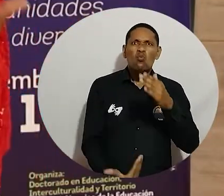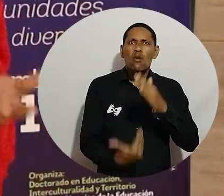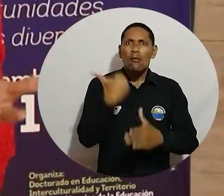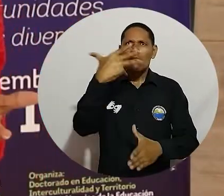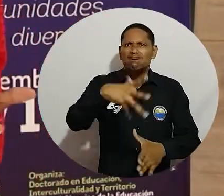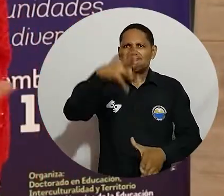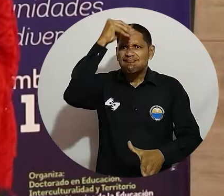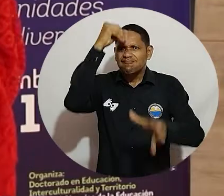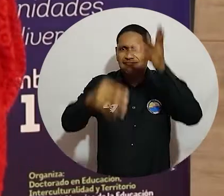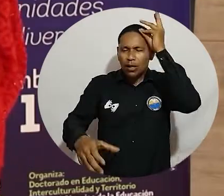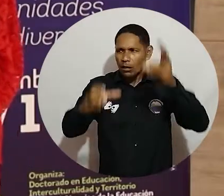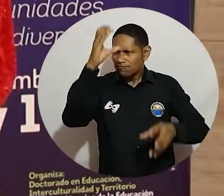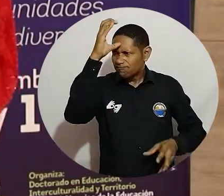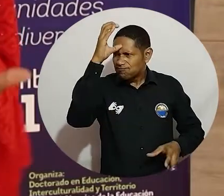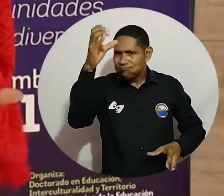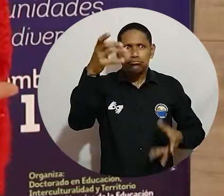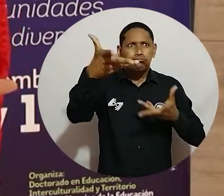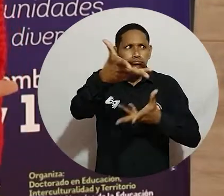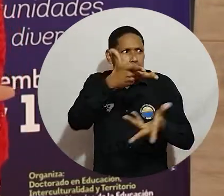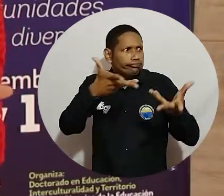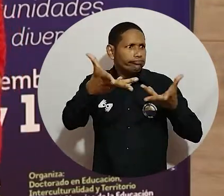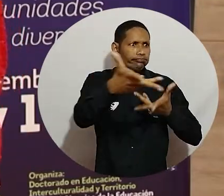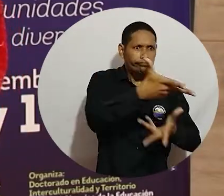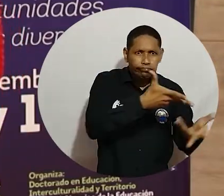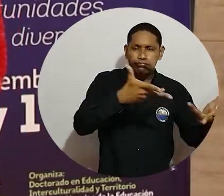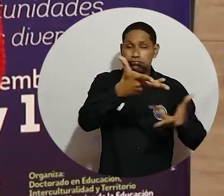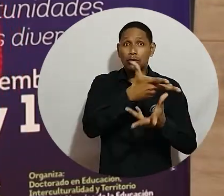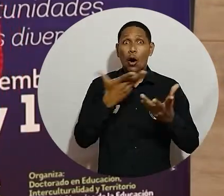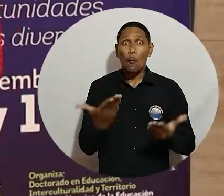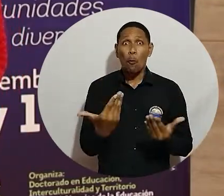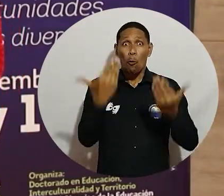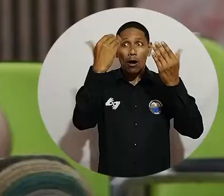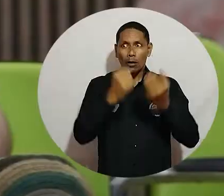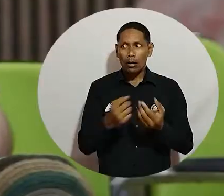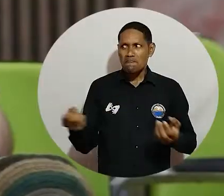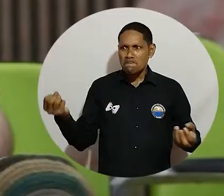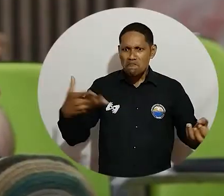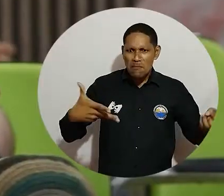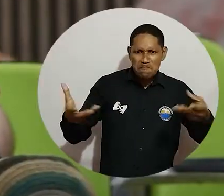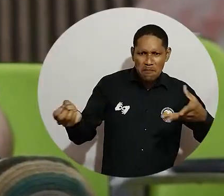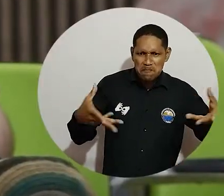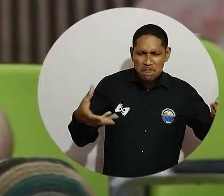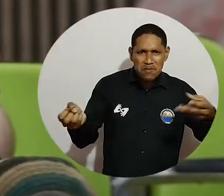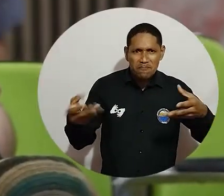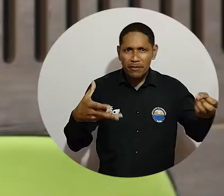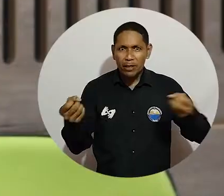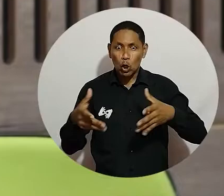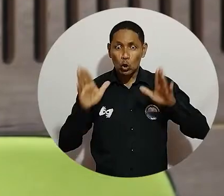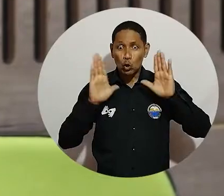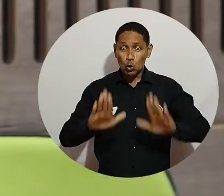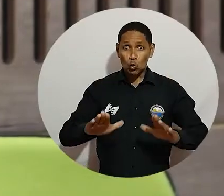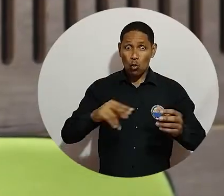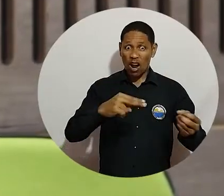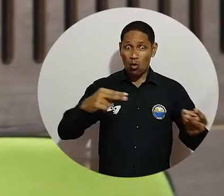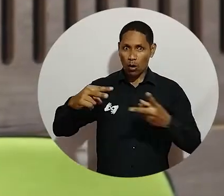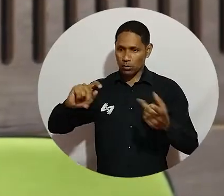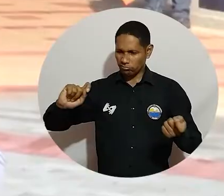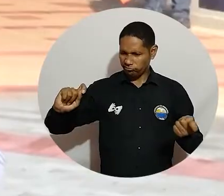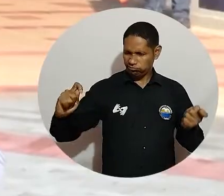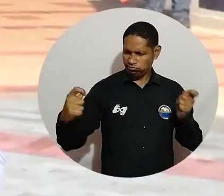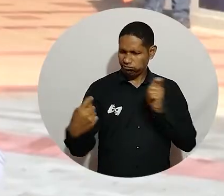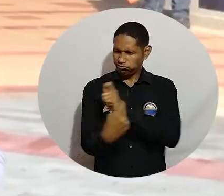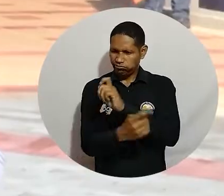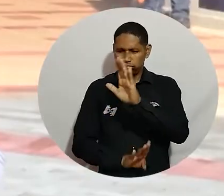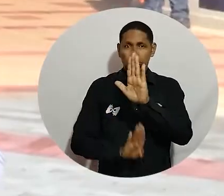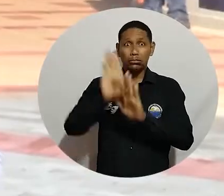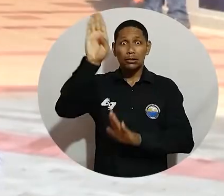conocimientos, a ese intercambio de saberes y que seguramente contribuirá al mejoramiento de la educación.